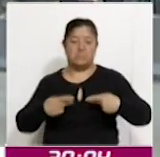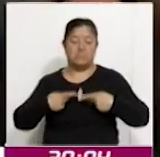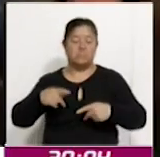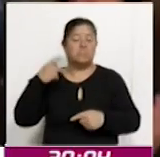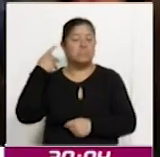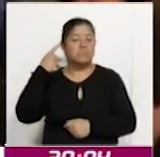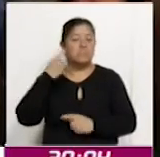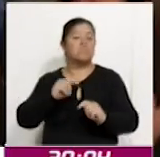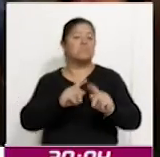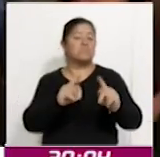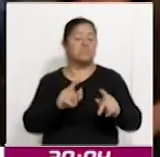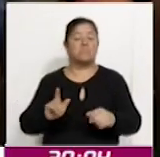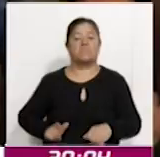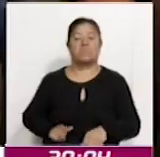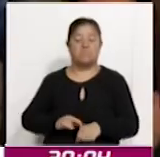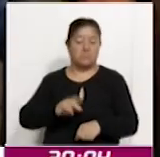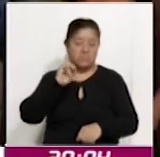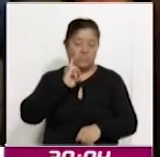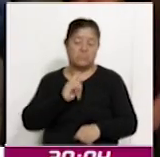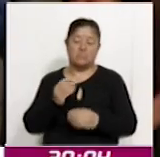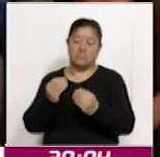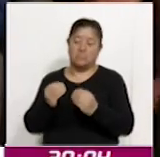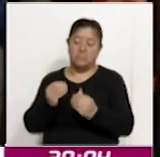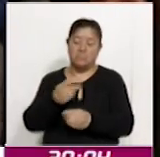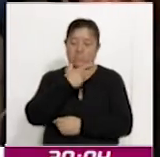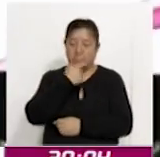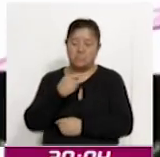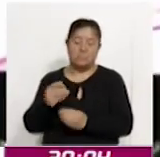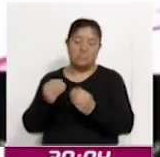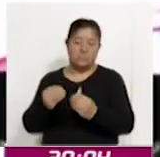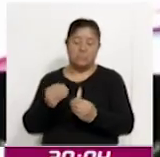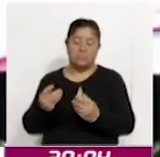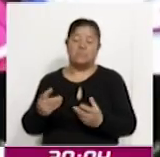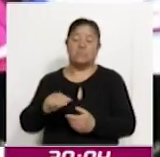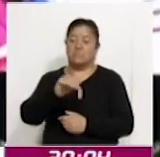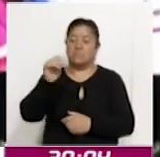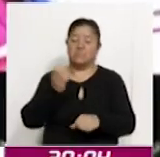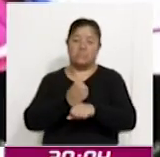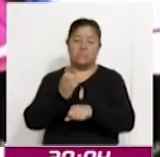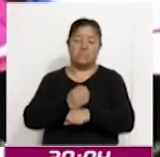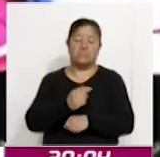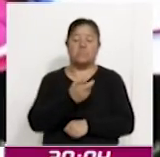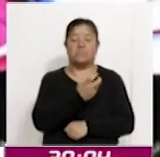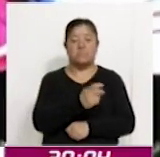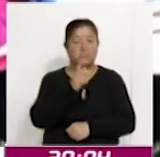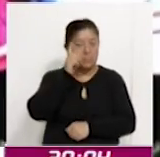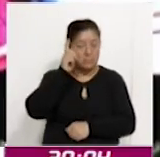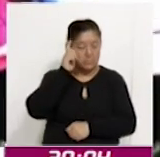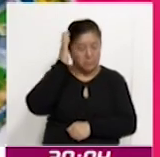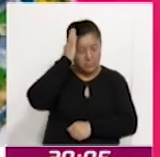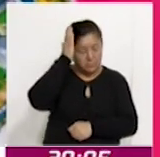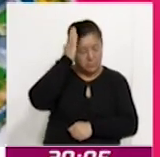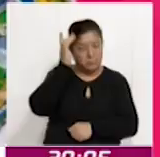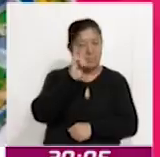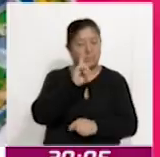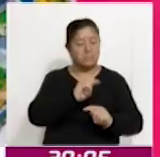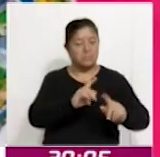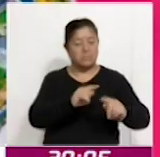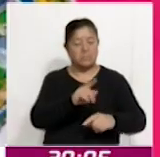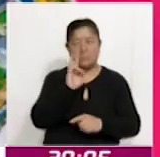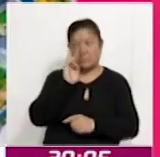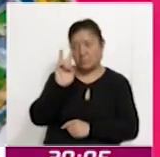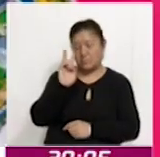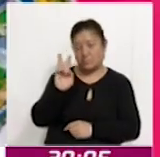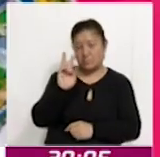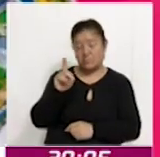Tlaxcala. Junto a gobernadoras y gobernadores de otras entidades, la mandataria tlaxcalteca escuchó cada una de las acciones impulsadas por la administración de